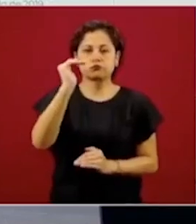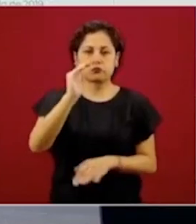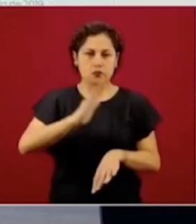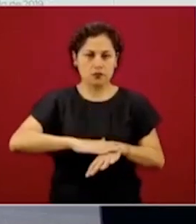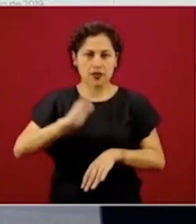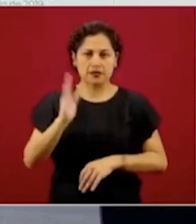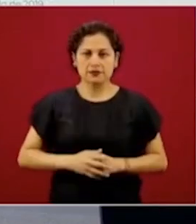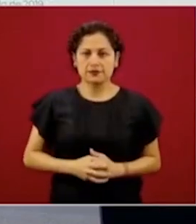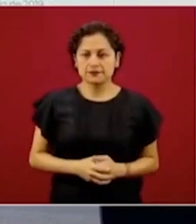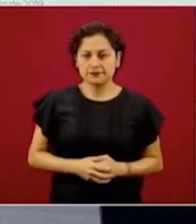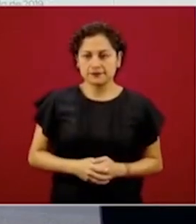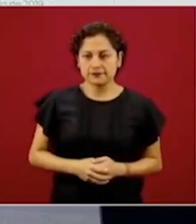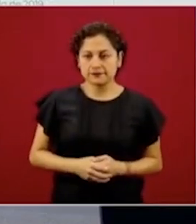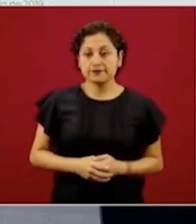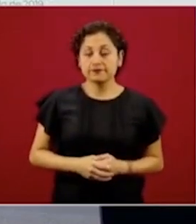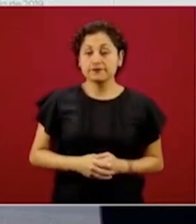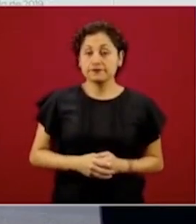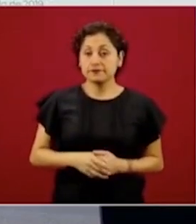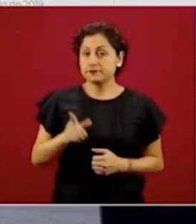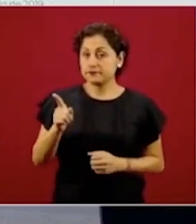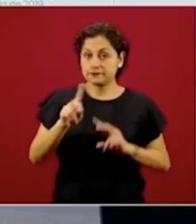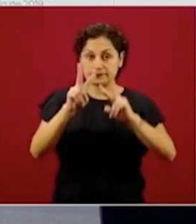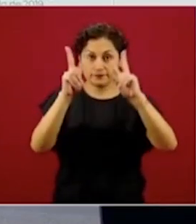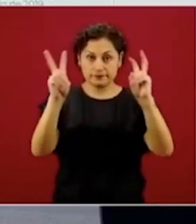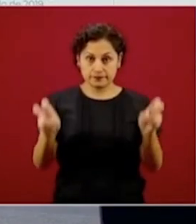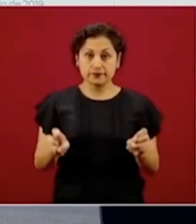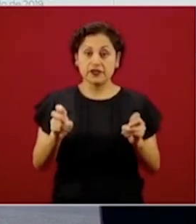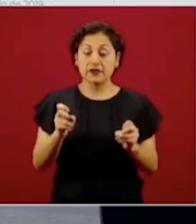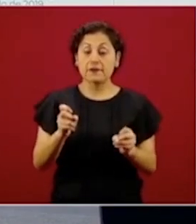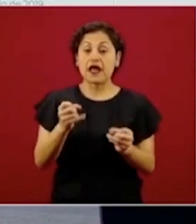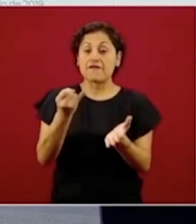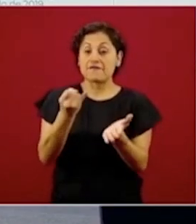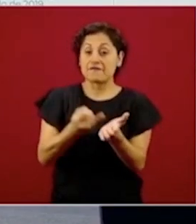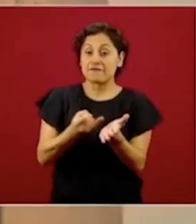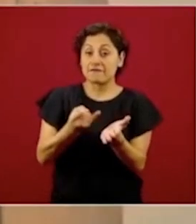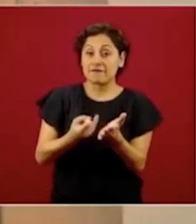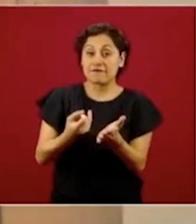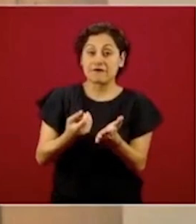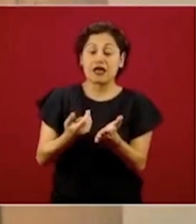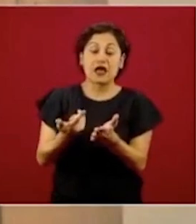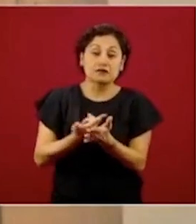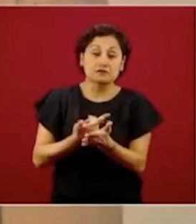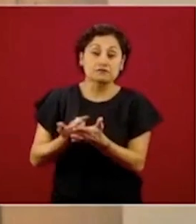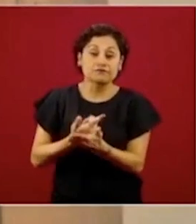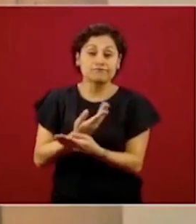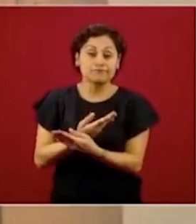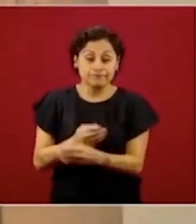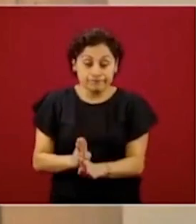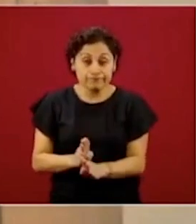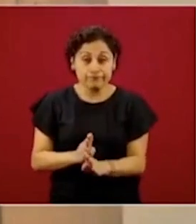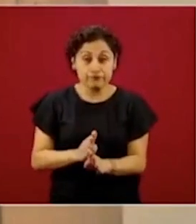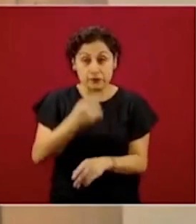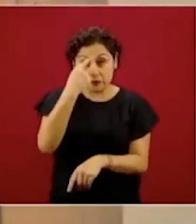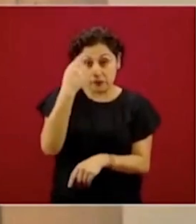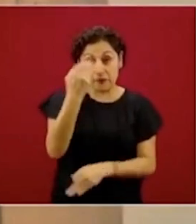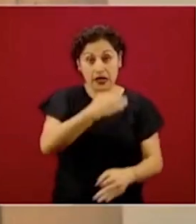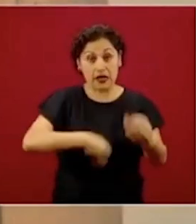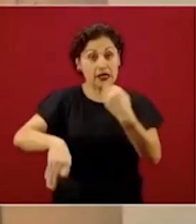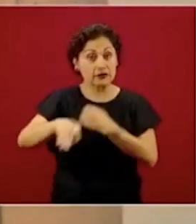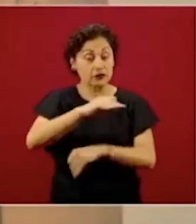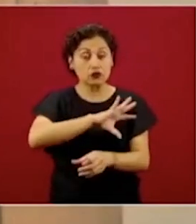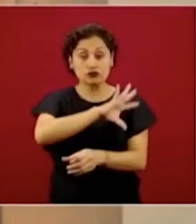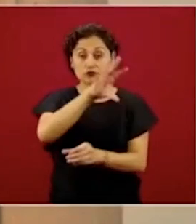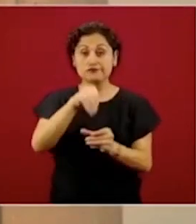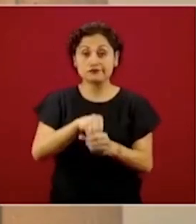Inclusión financiera sin duda es algo muy importante, tenemos también una oferta educativa para poder capacitar, para